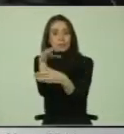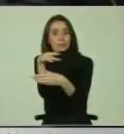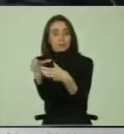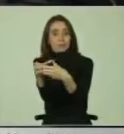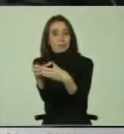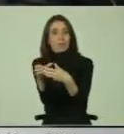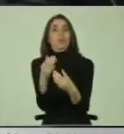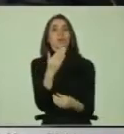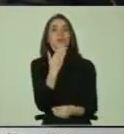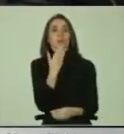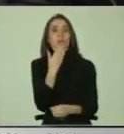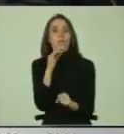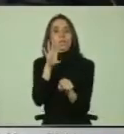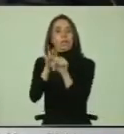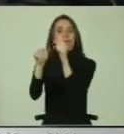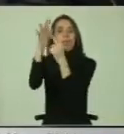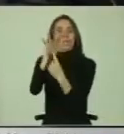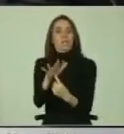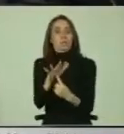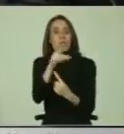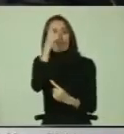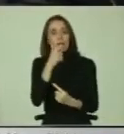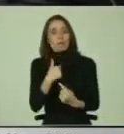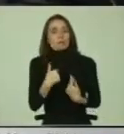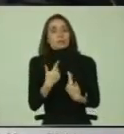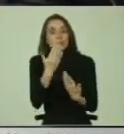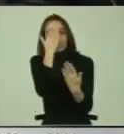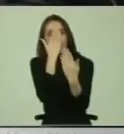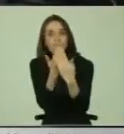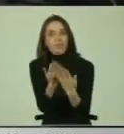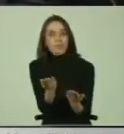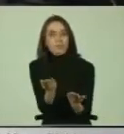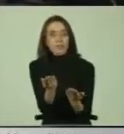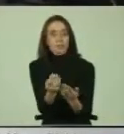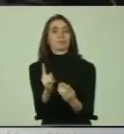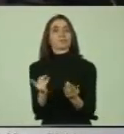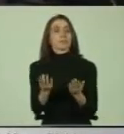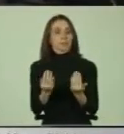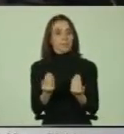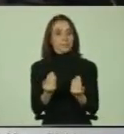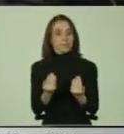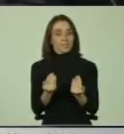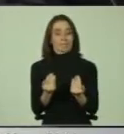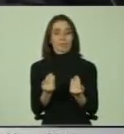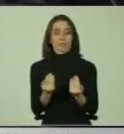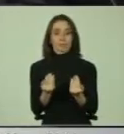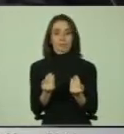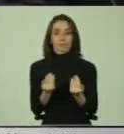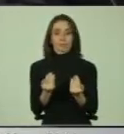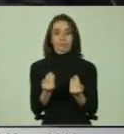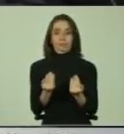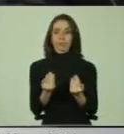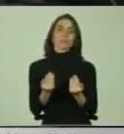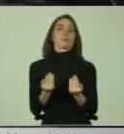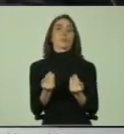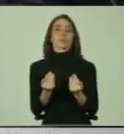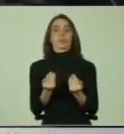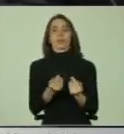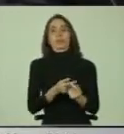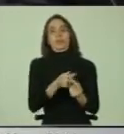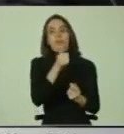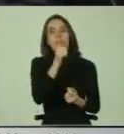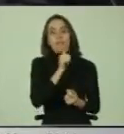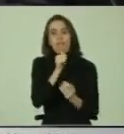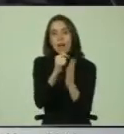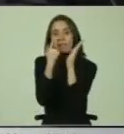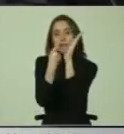por la discriminación a la que están expuestas. En este sentido, es necesario relevar que la conjunción de falta de